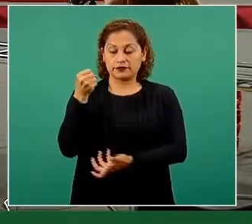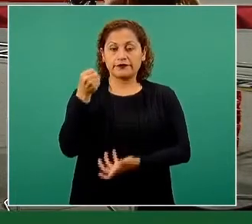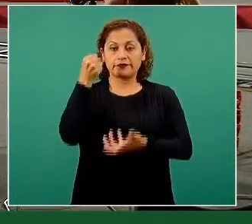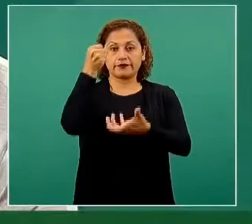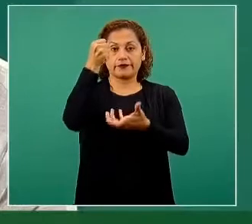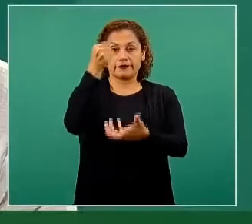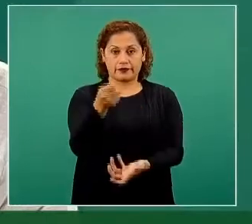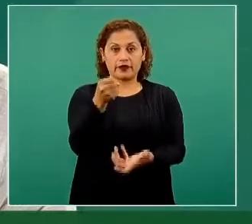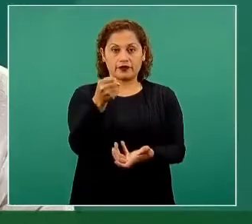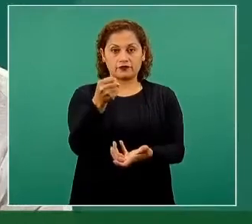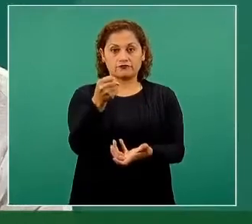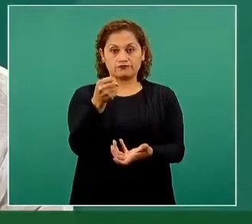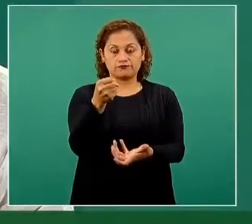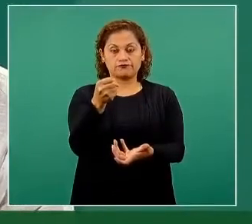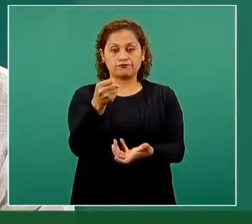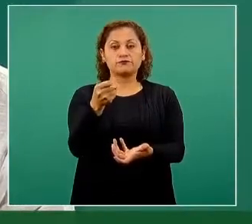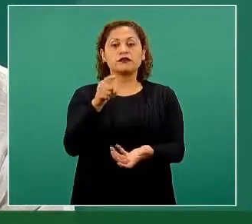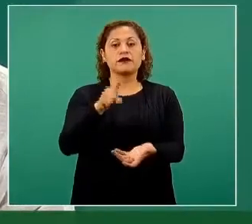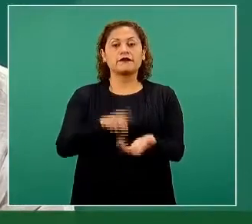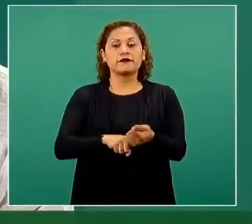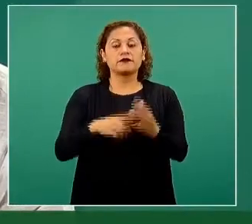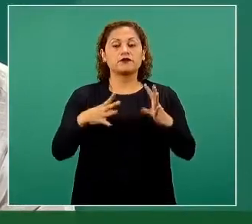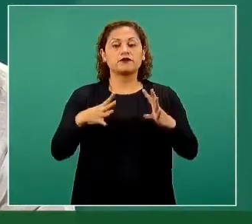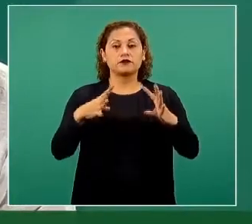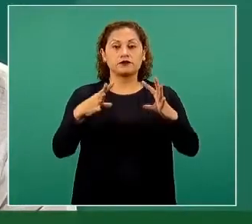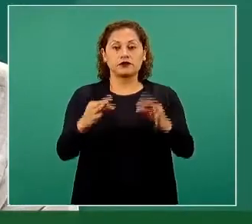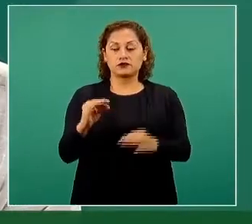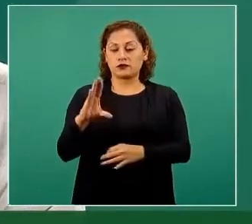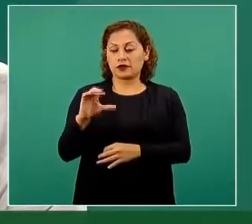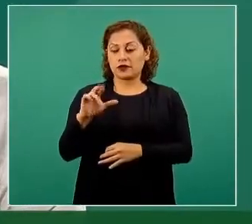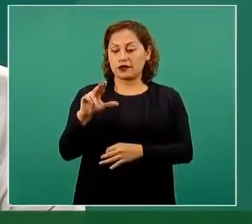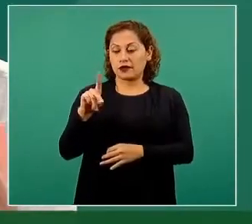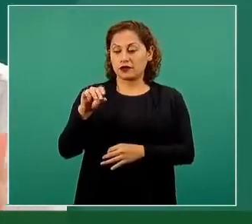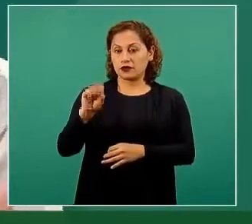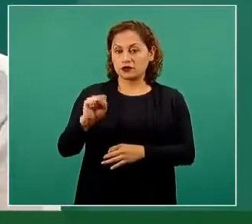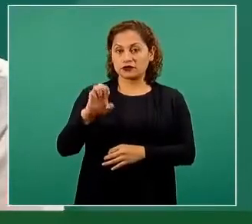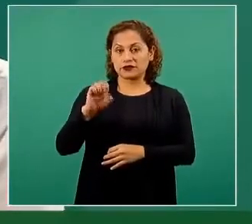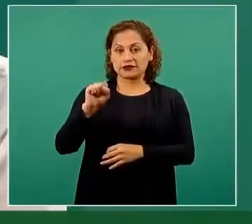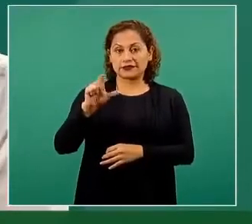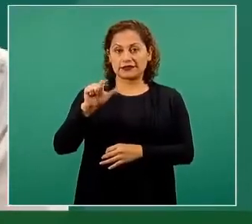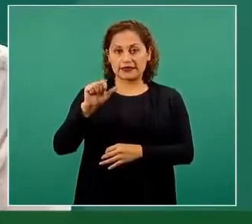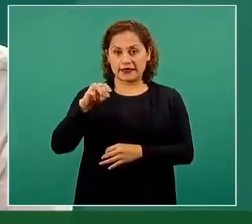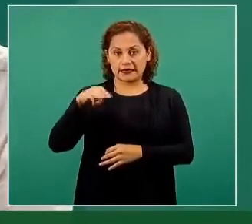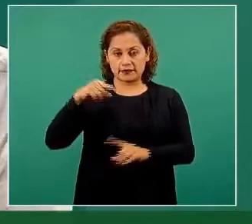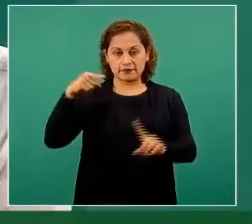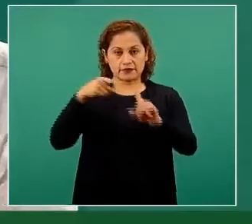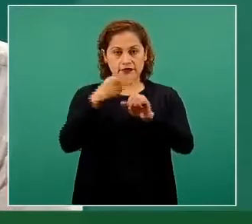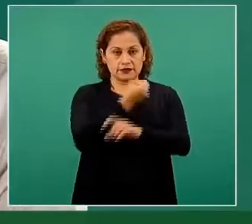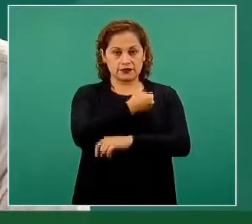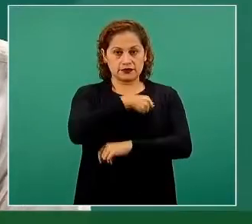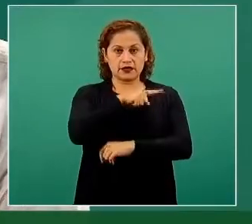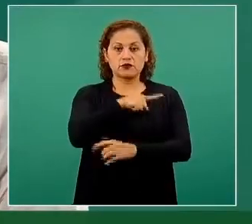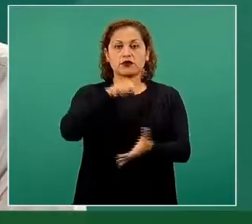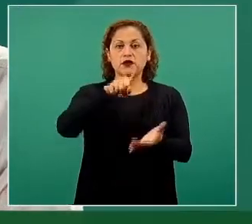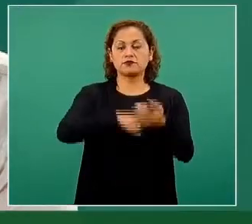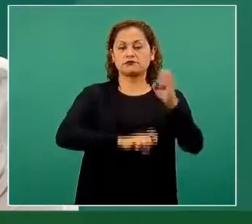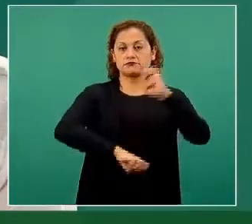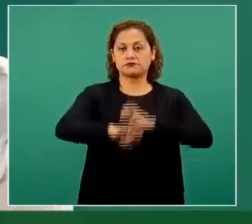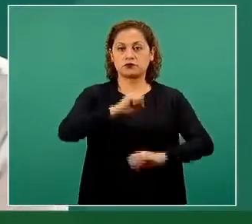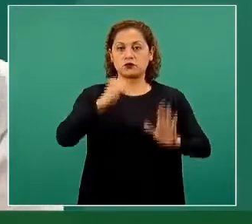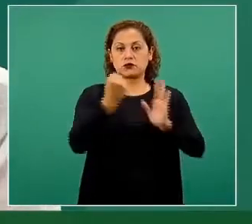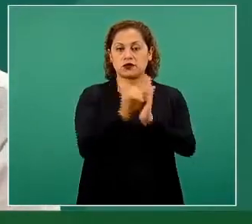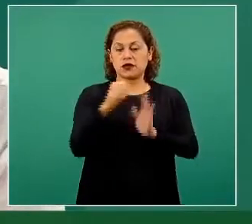el caso de la contribución mexicana por la Fundación Carlos Slim para la Salud. Participa una empresa privada que es AstraZeneca y